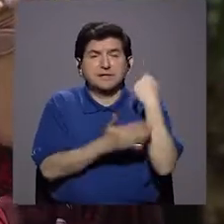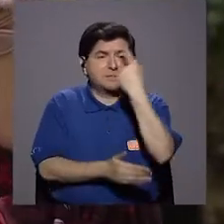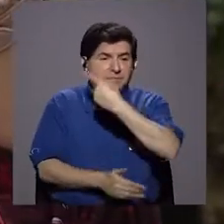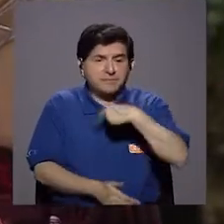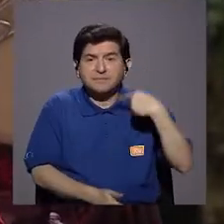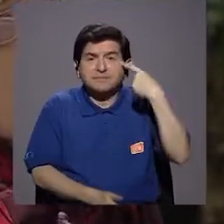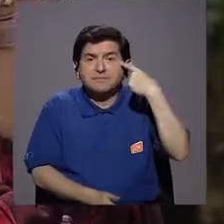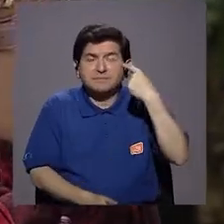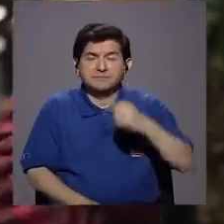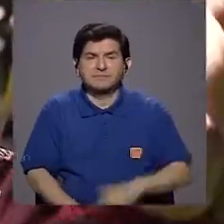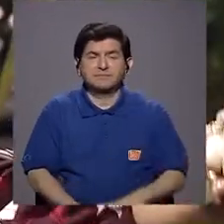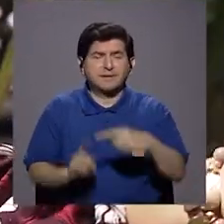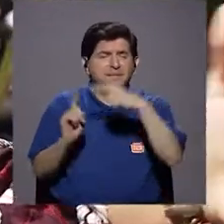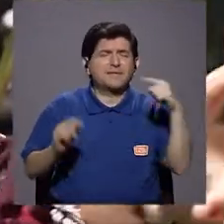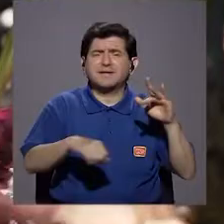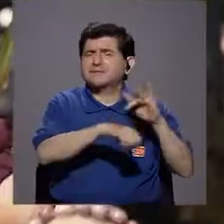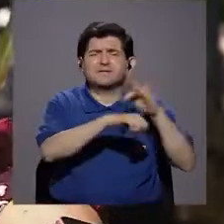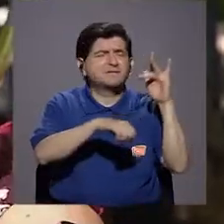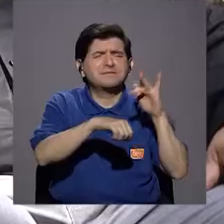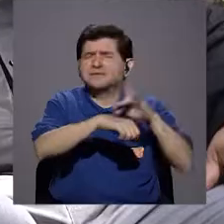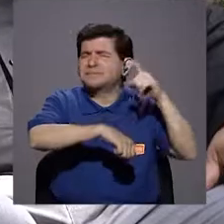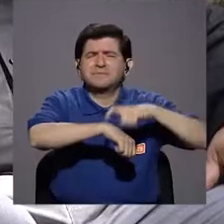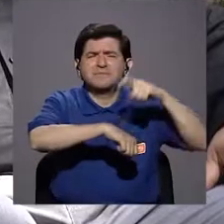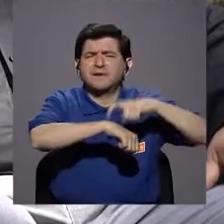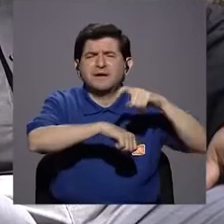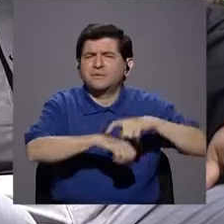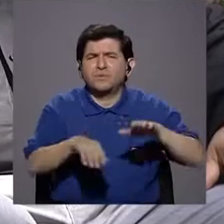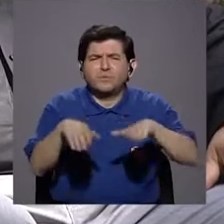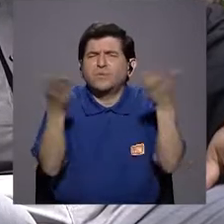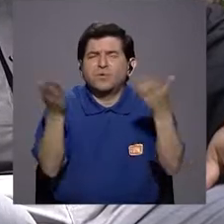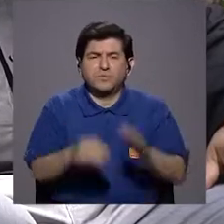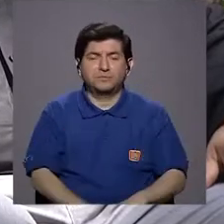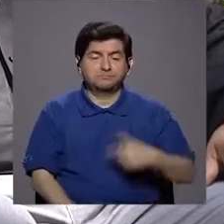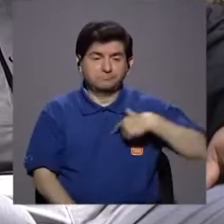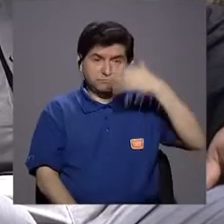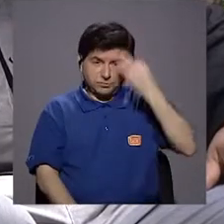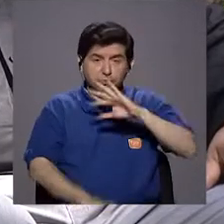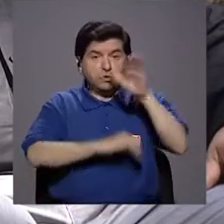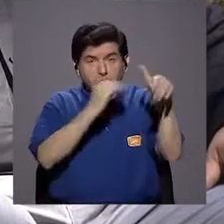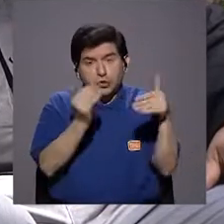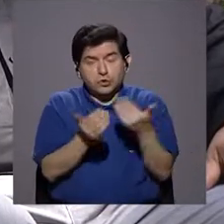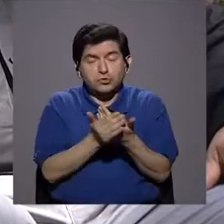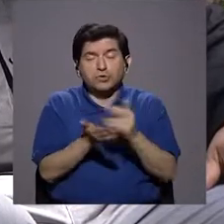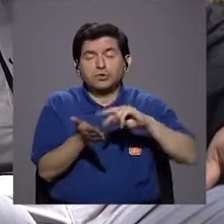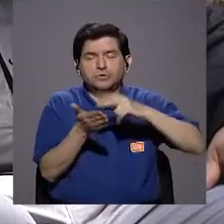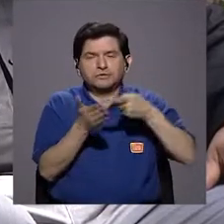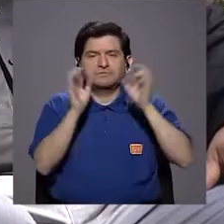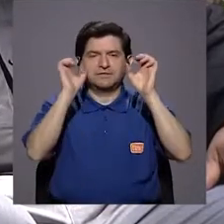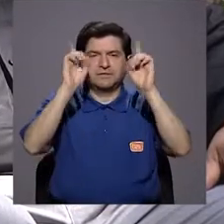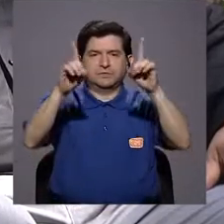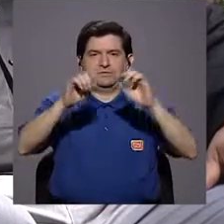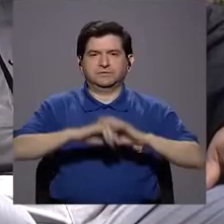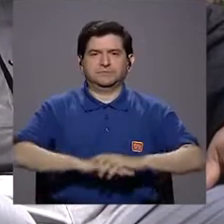bucodental desde muy temprana edad? Mira, yo creo que como todo es educación.